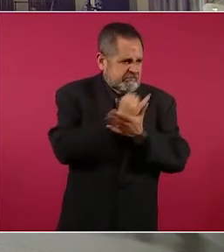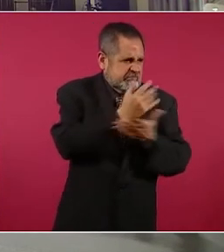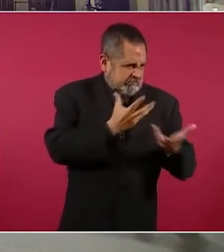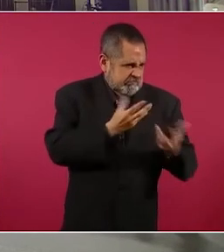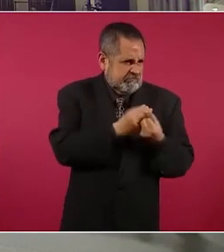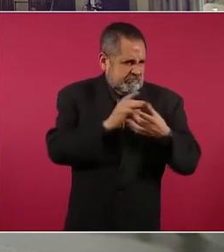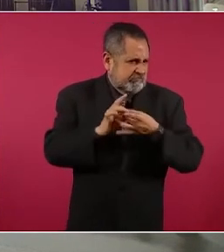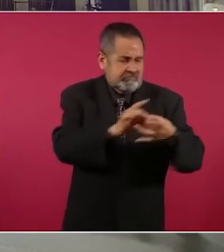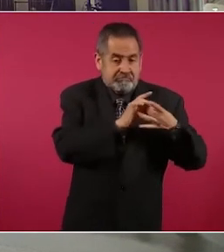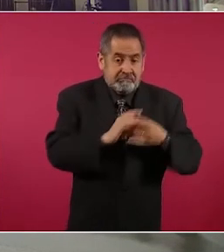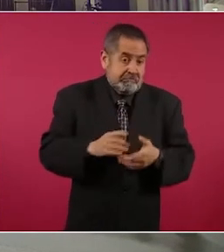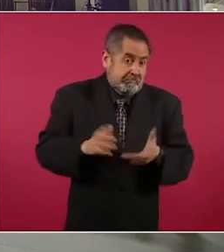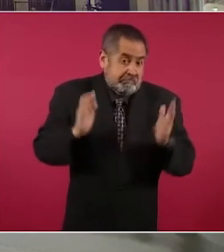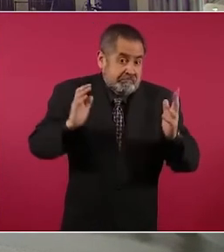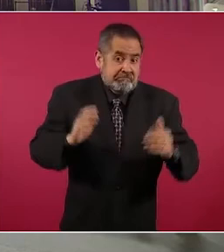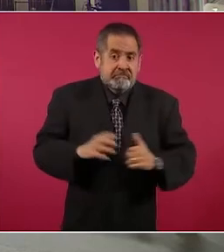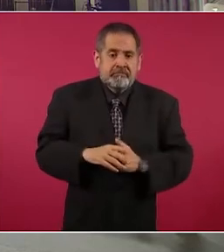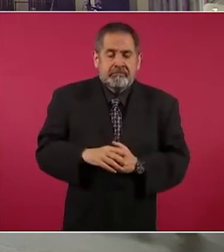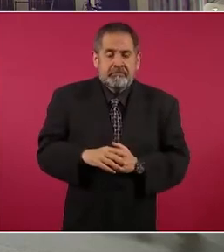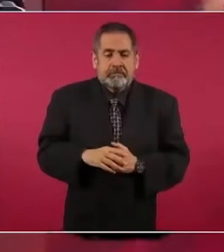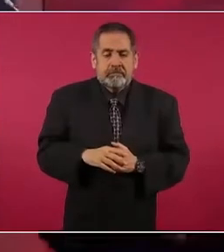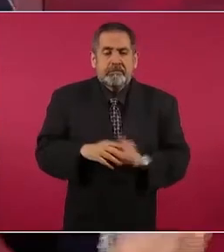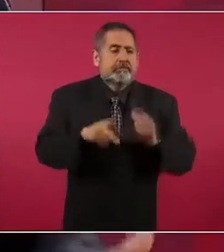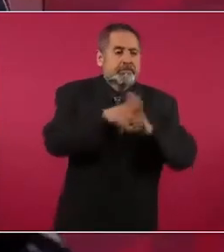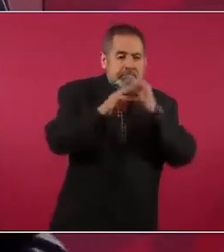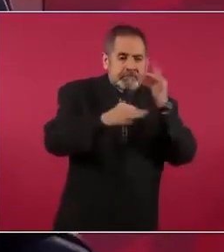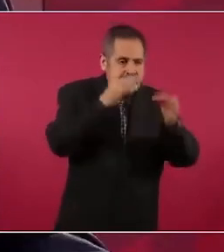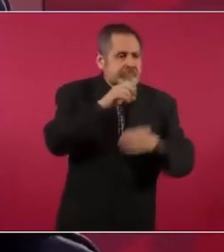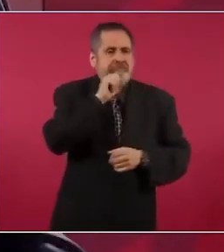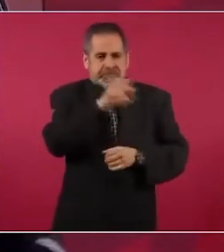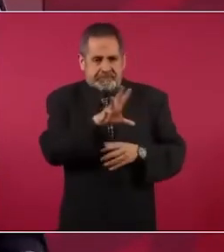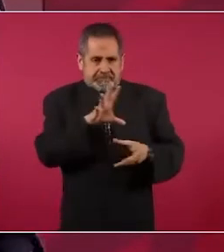Tienen que intervenir los medios de información.